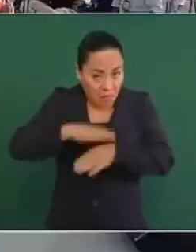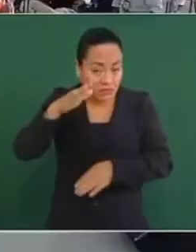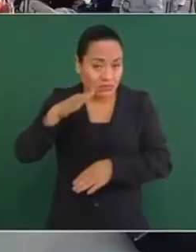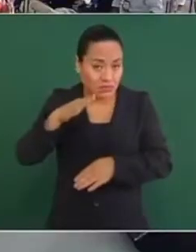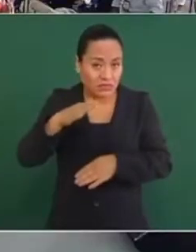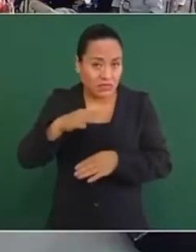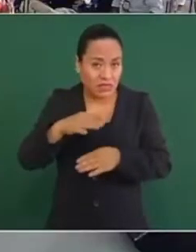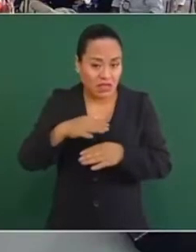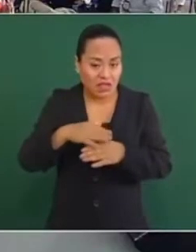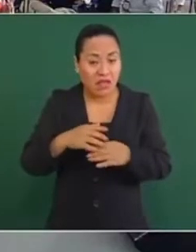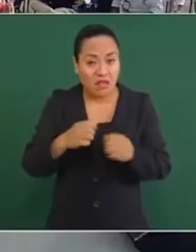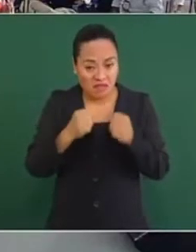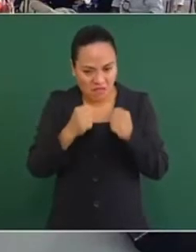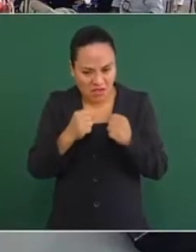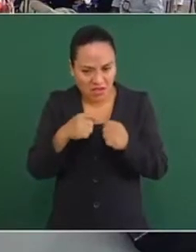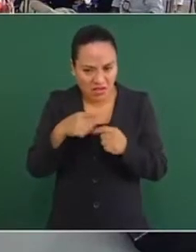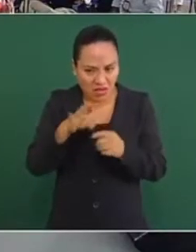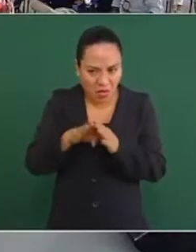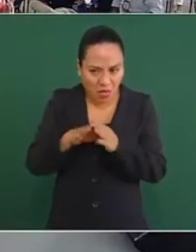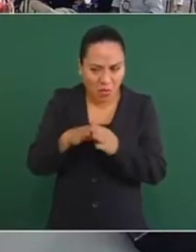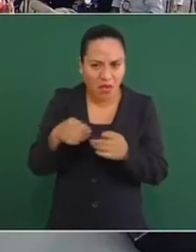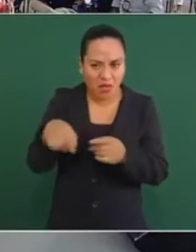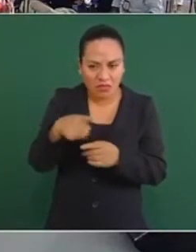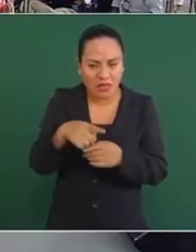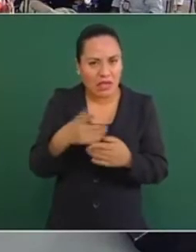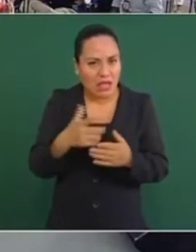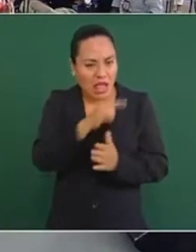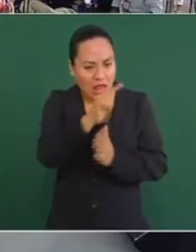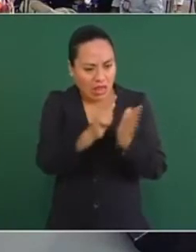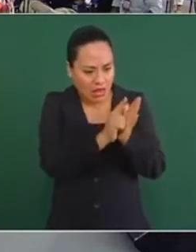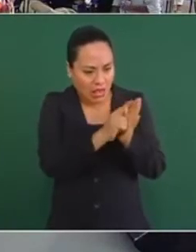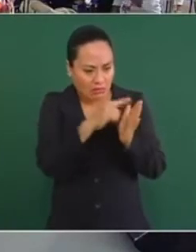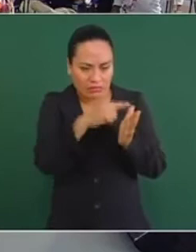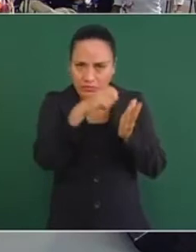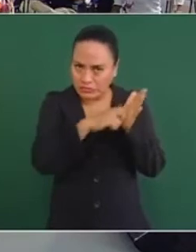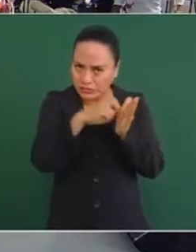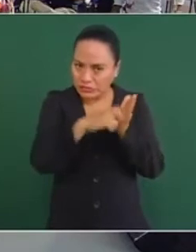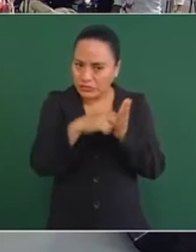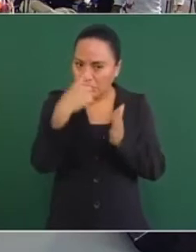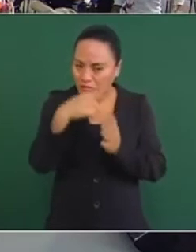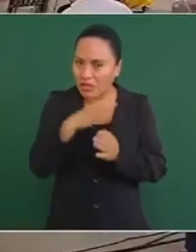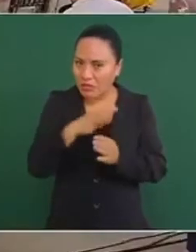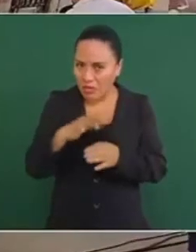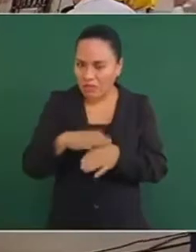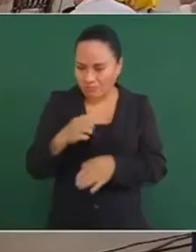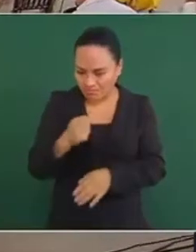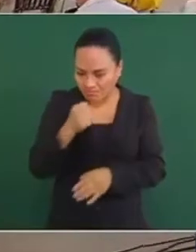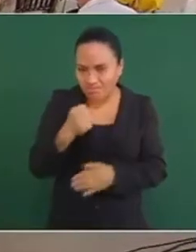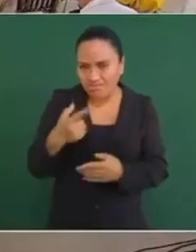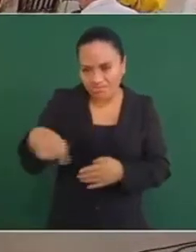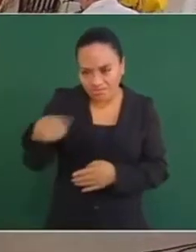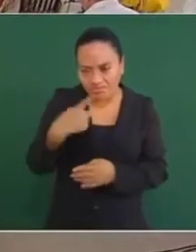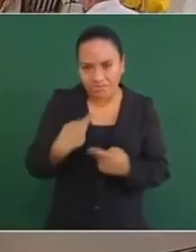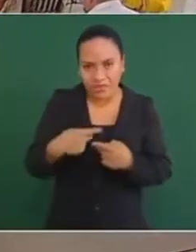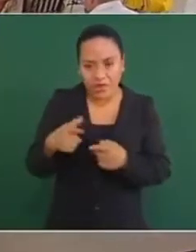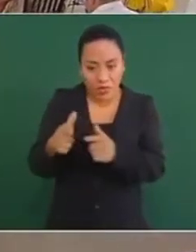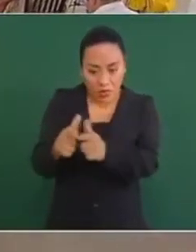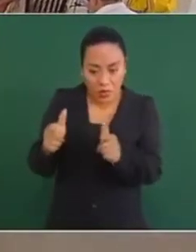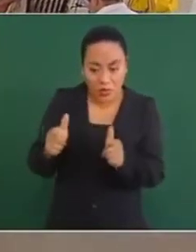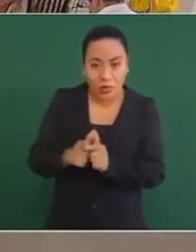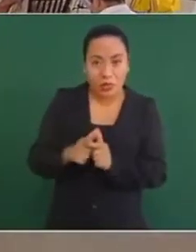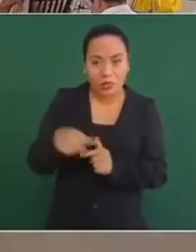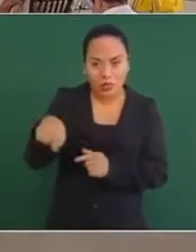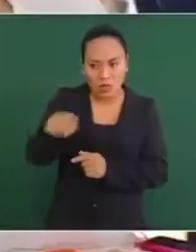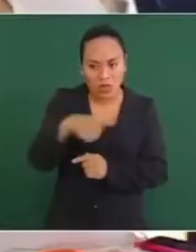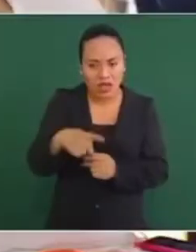legislación en torno a este tipo de casos? Y además preguntarle cómo evitar que los grupos de la